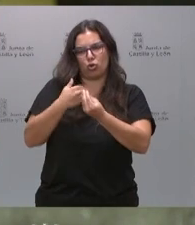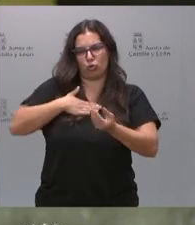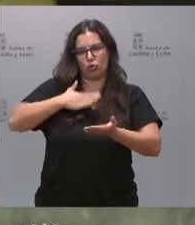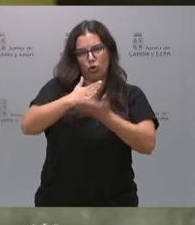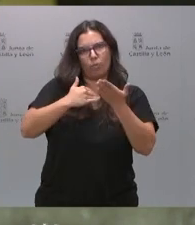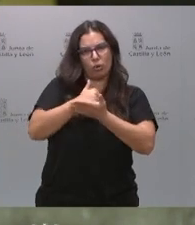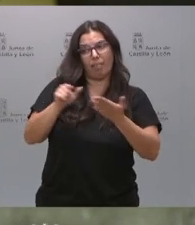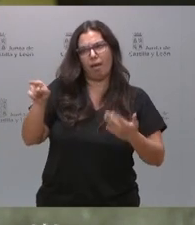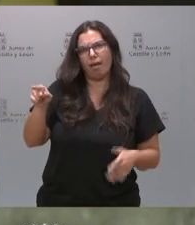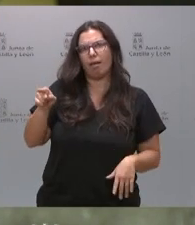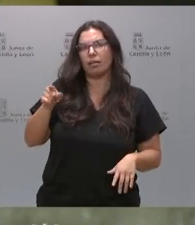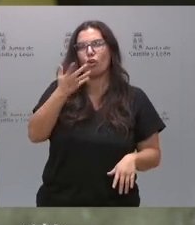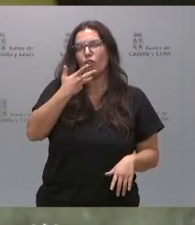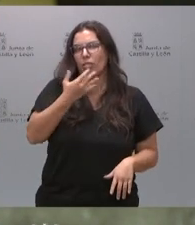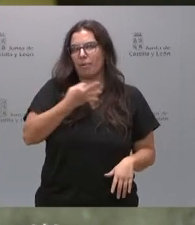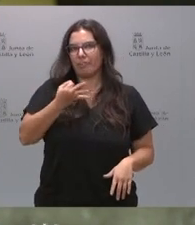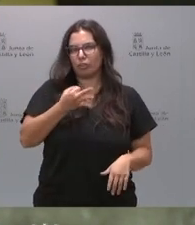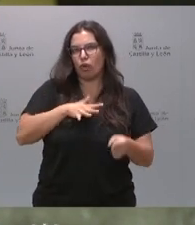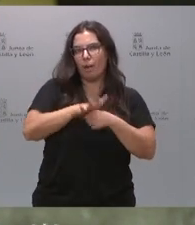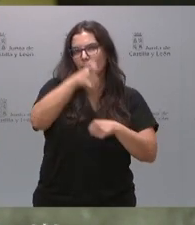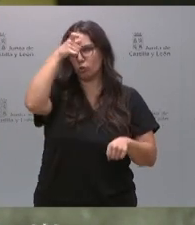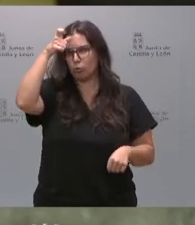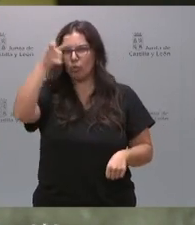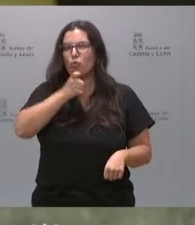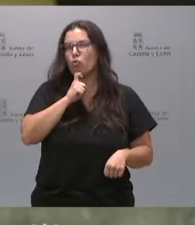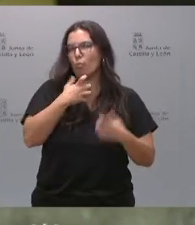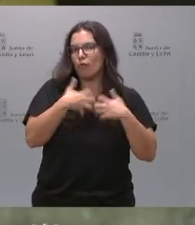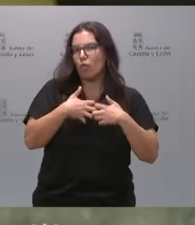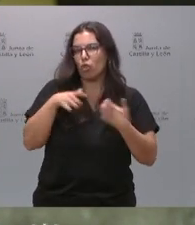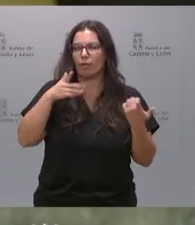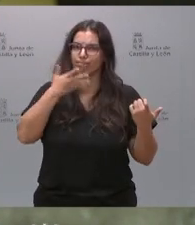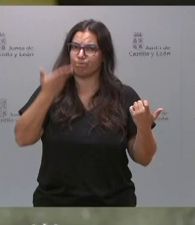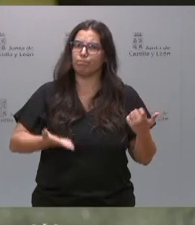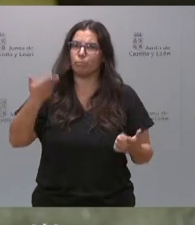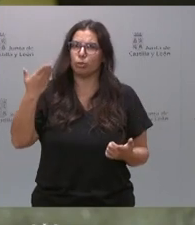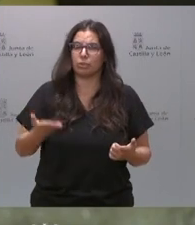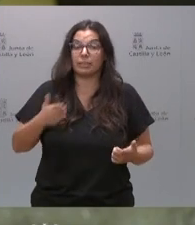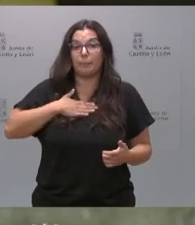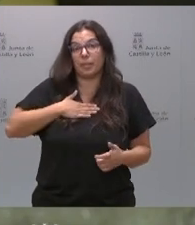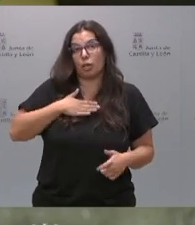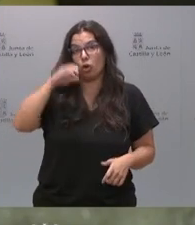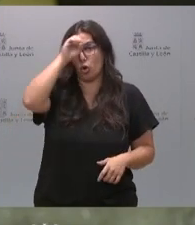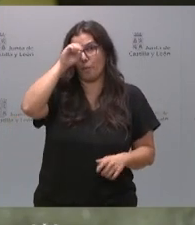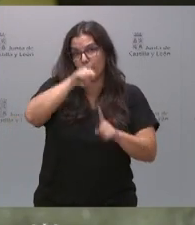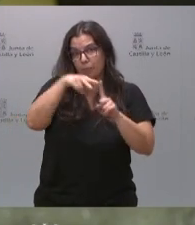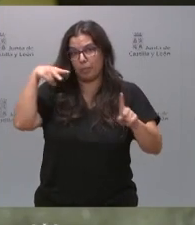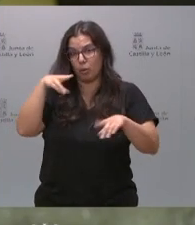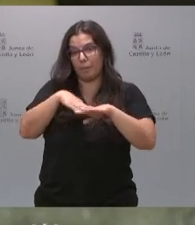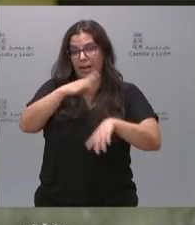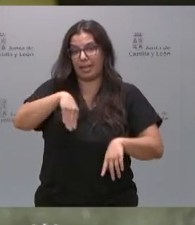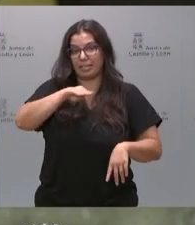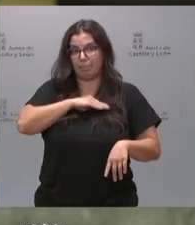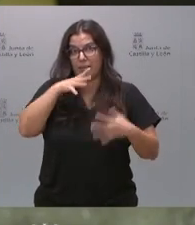conocimiento del mundo rural que es muy importante desde mi punto de vista en la España